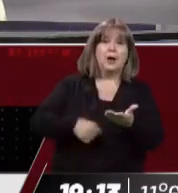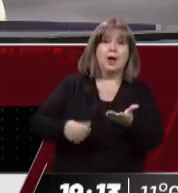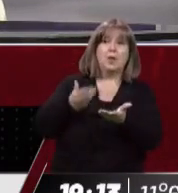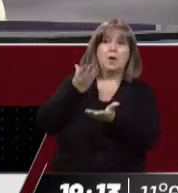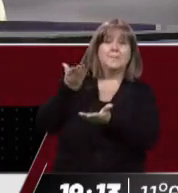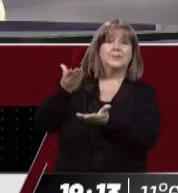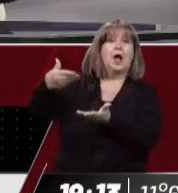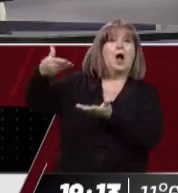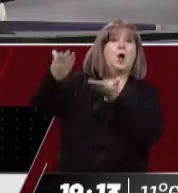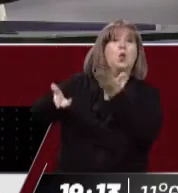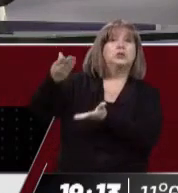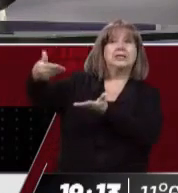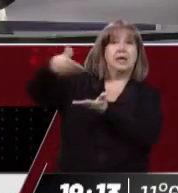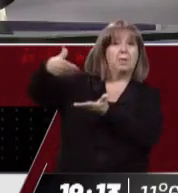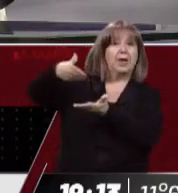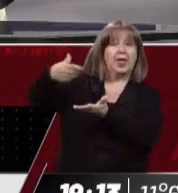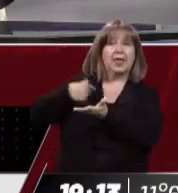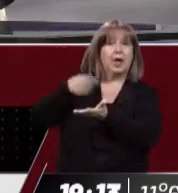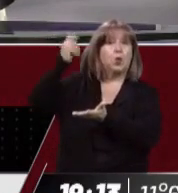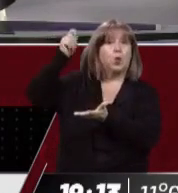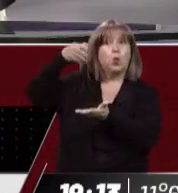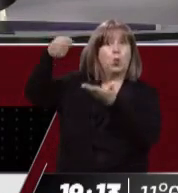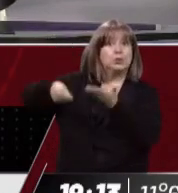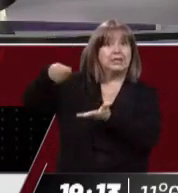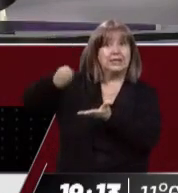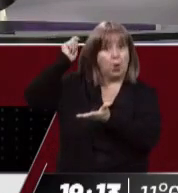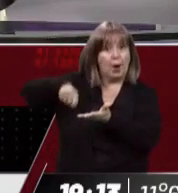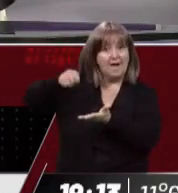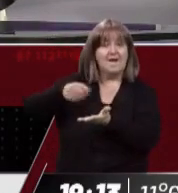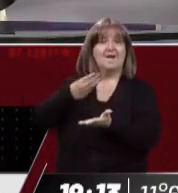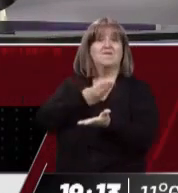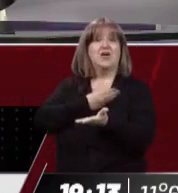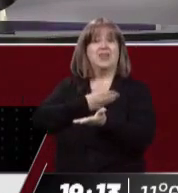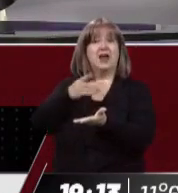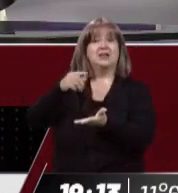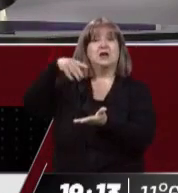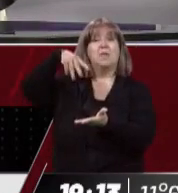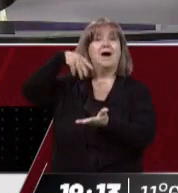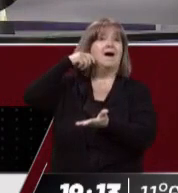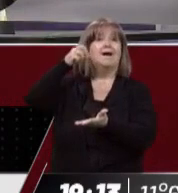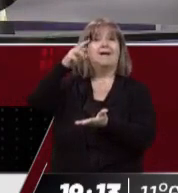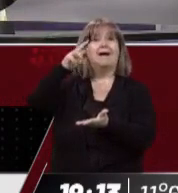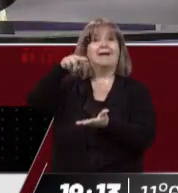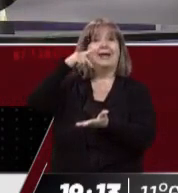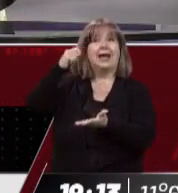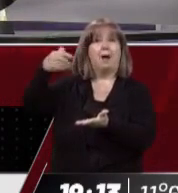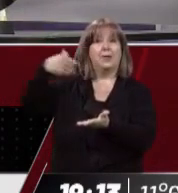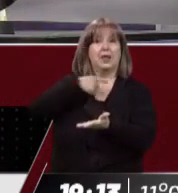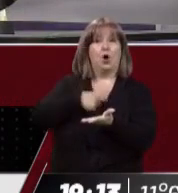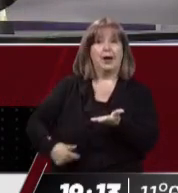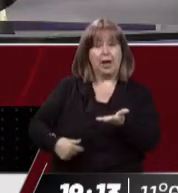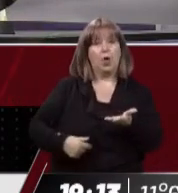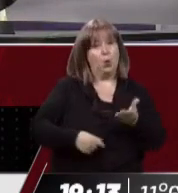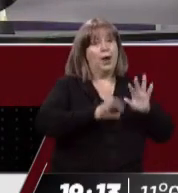le estaba pidiendo la justicia. Todos los documentos o los papeles que le está pidiendo el juez Marcelo Garnica, pero conceptualmente